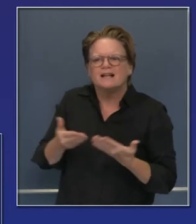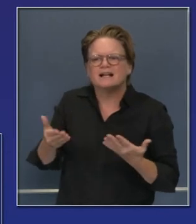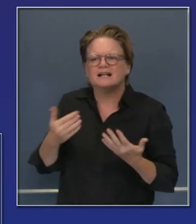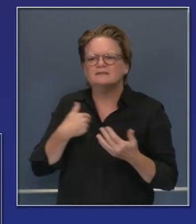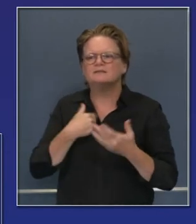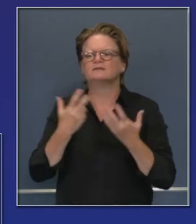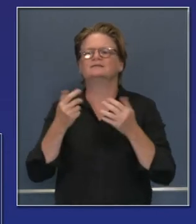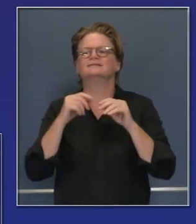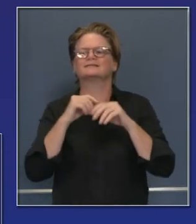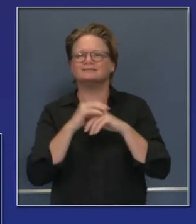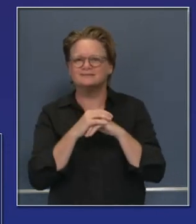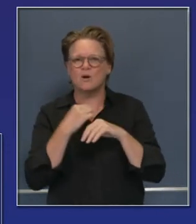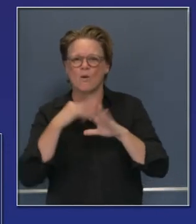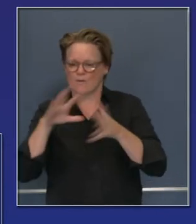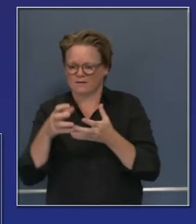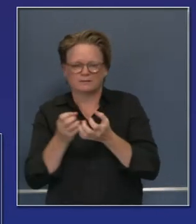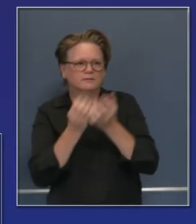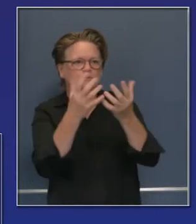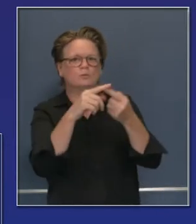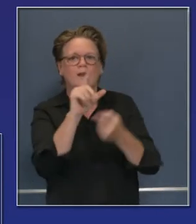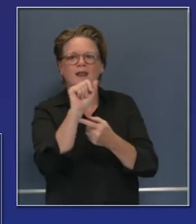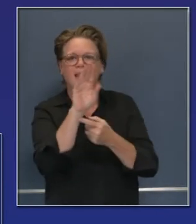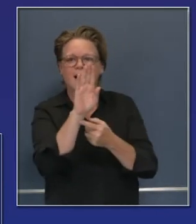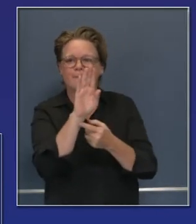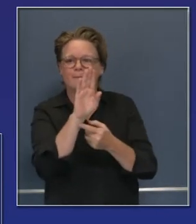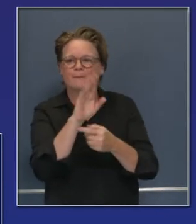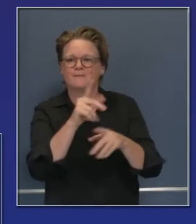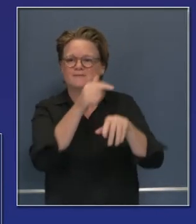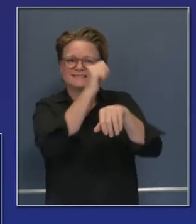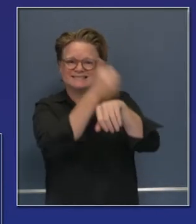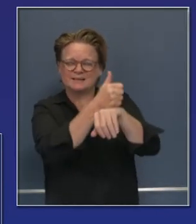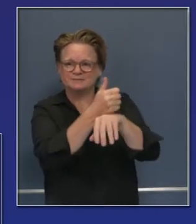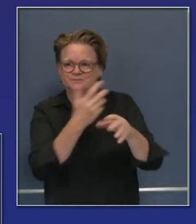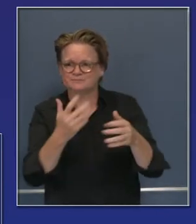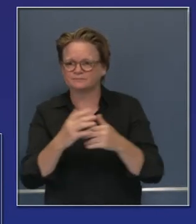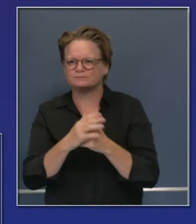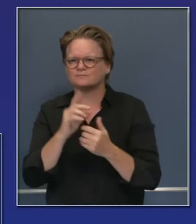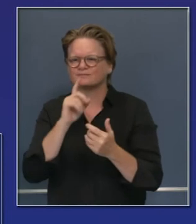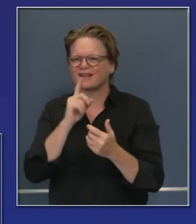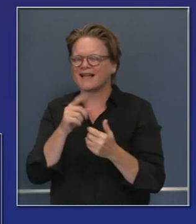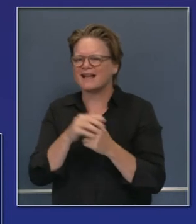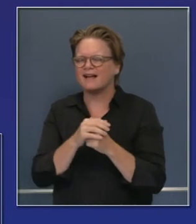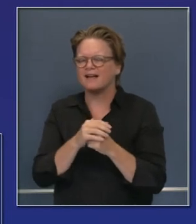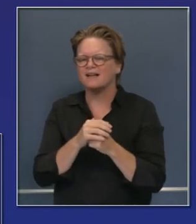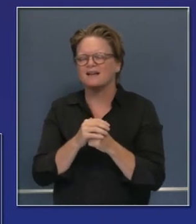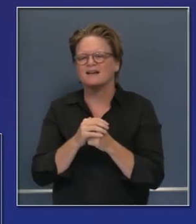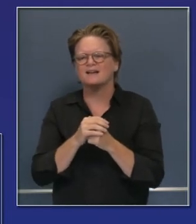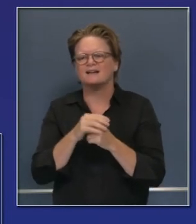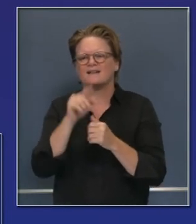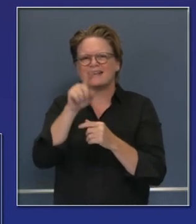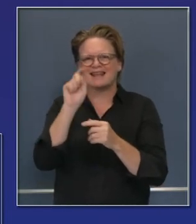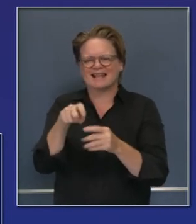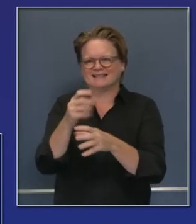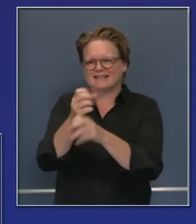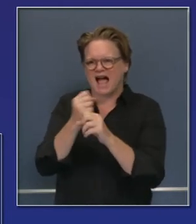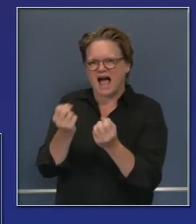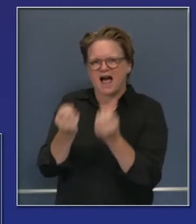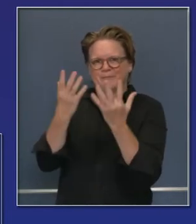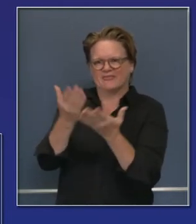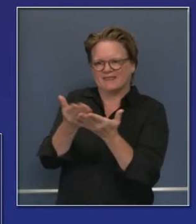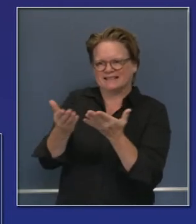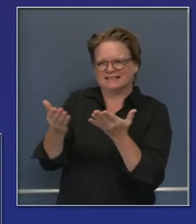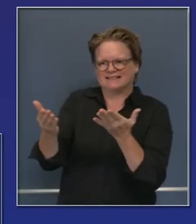instalar esos sitios trabajar con socios por todo el estado pero obtener los hisopos en la cantidad